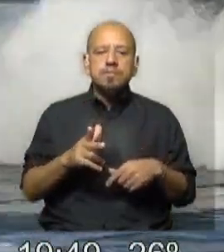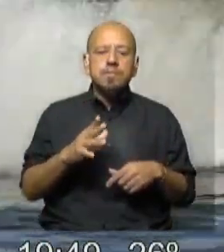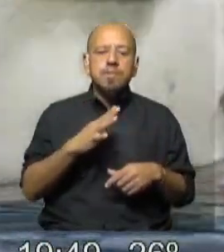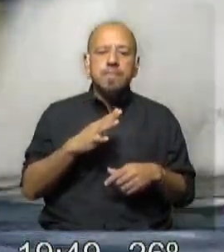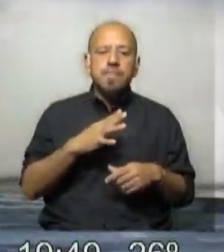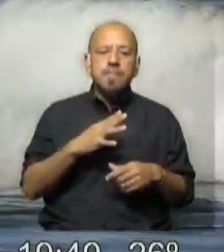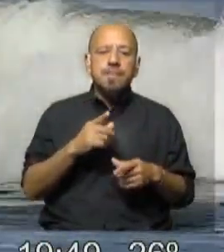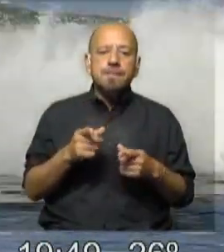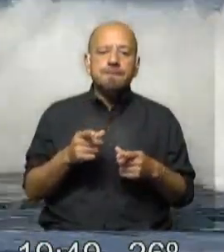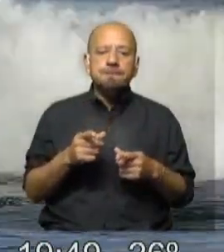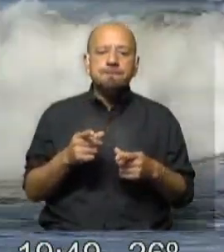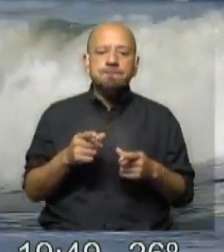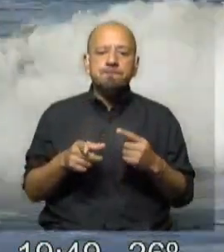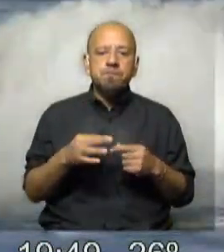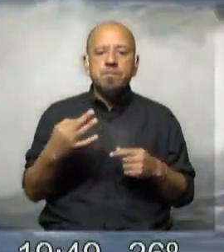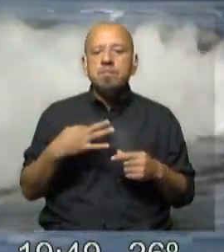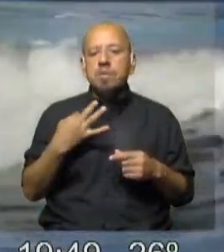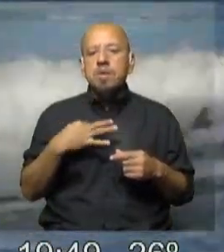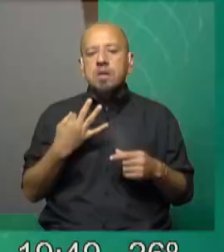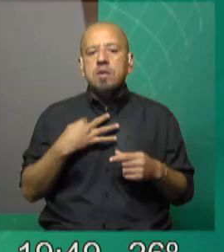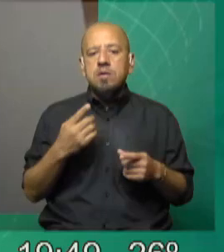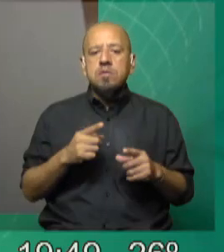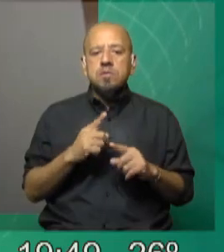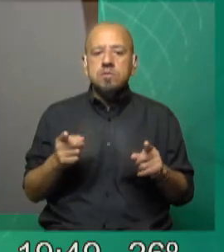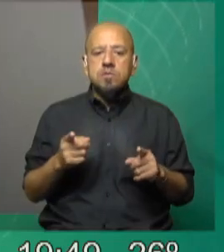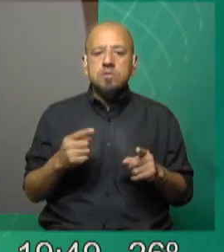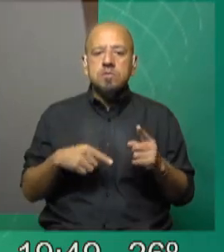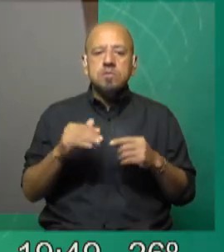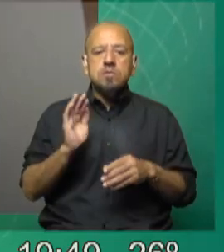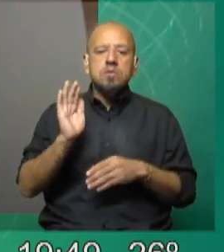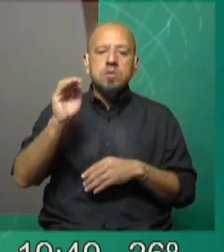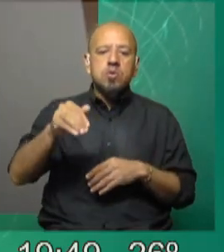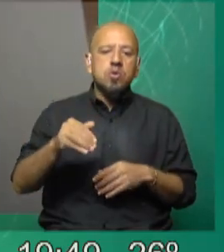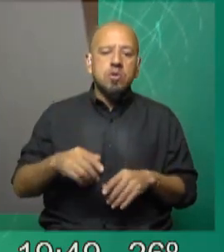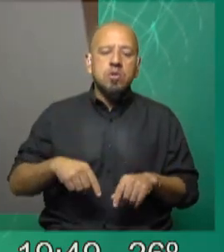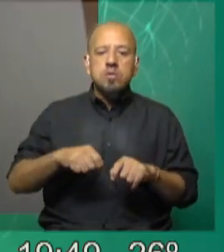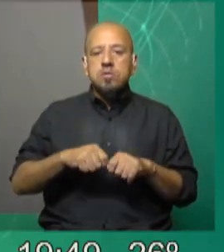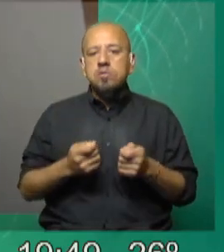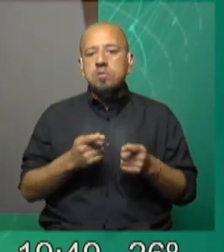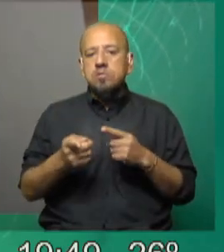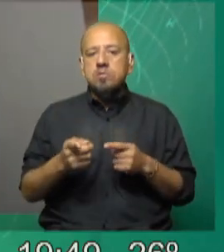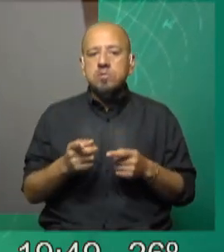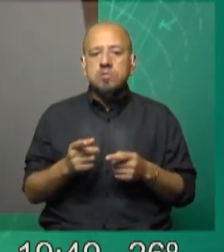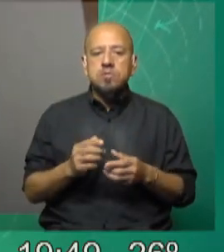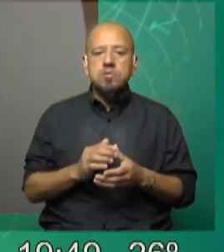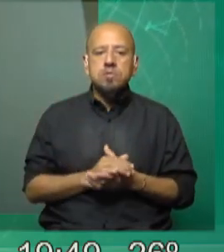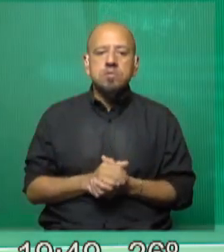hace muchos años que nos rompe determinada ola, entre comillas, ¿no?, en ese lugar.